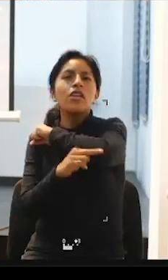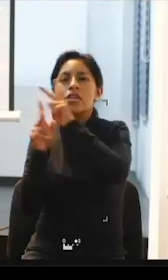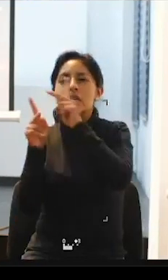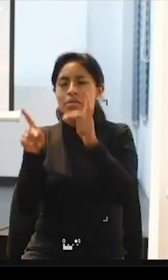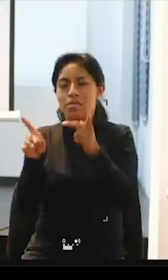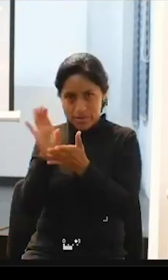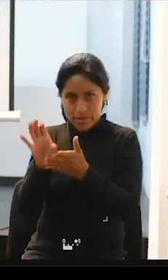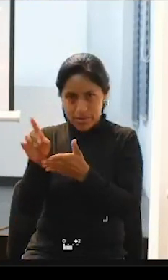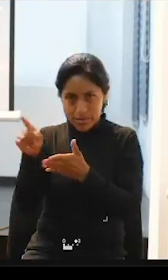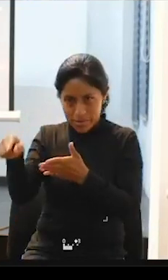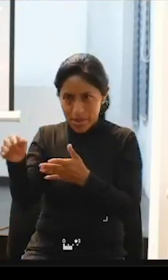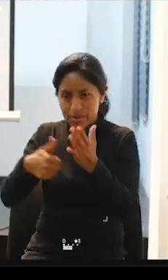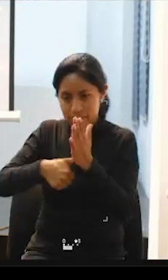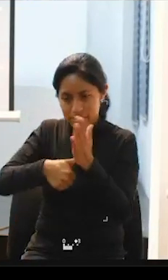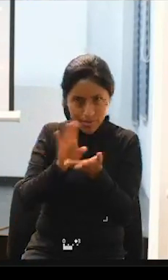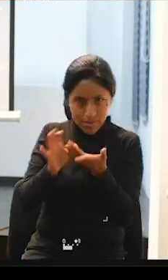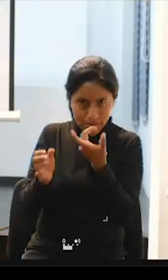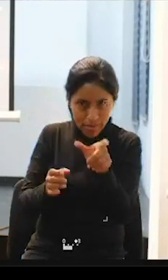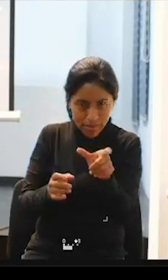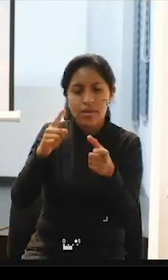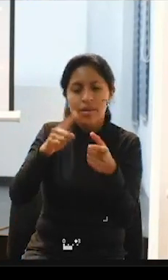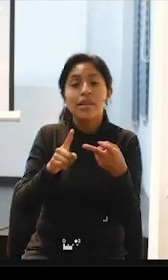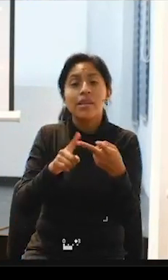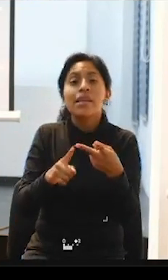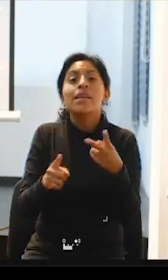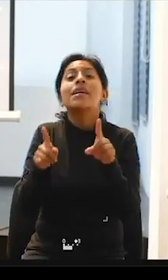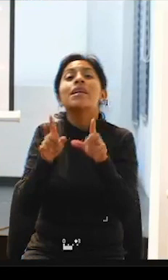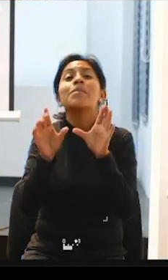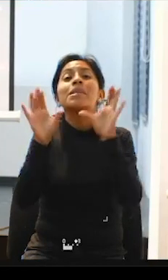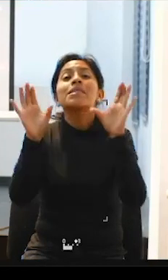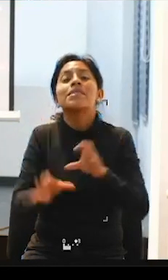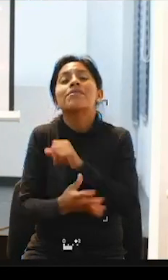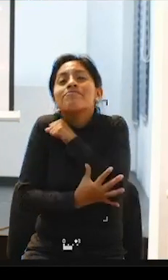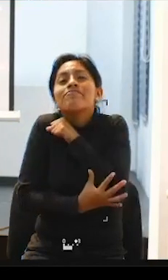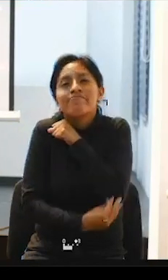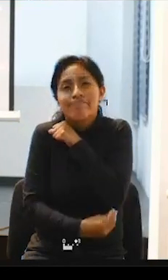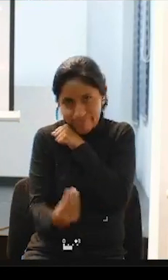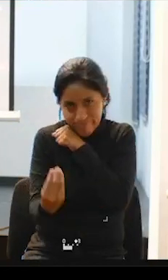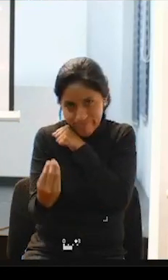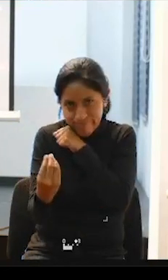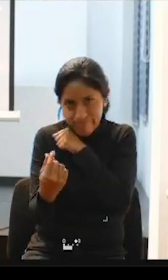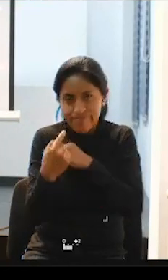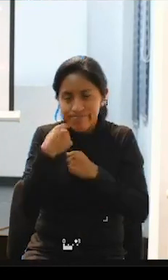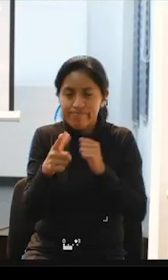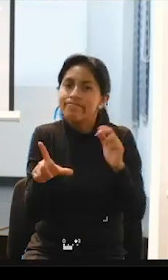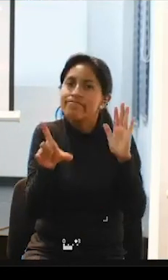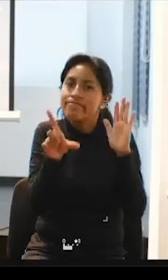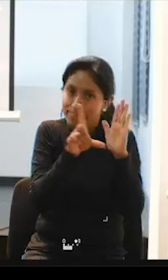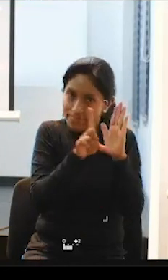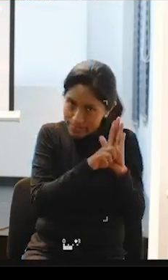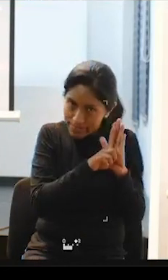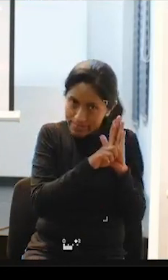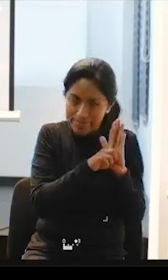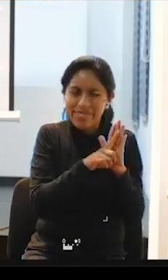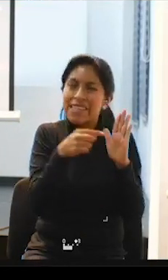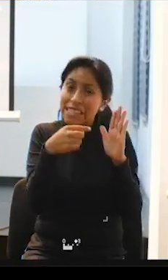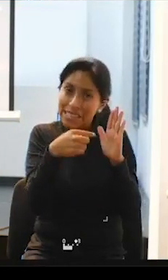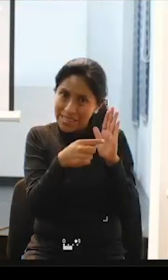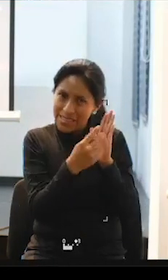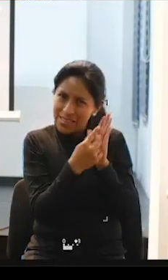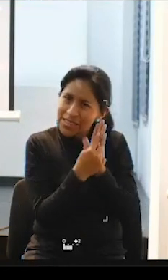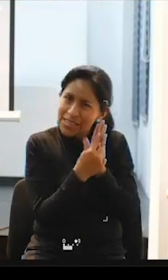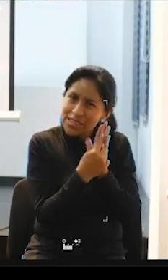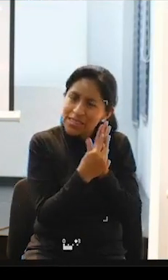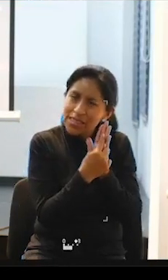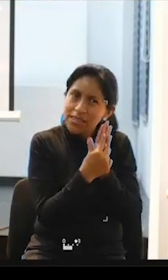el certificado de pobreza de Limas que la ley al menos se pudo lograr que el